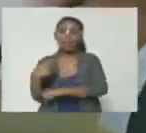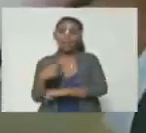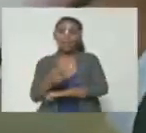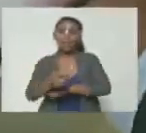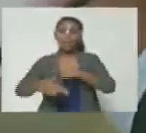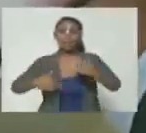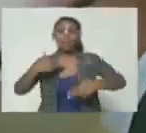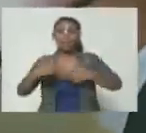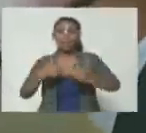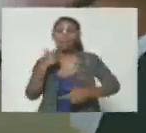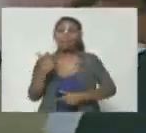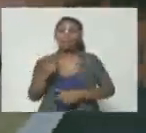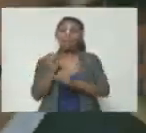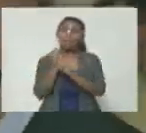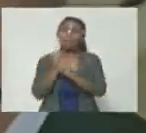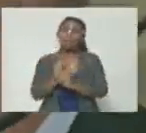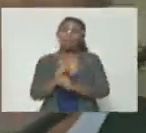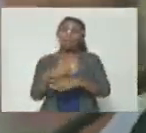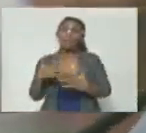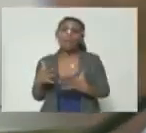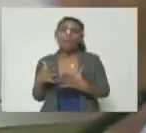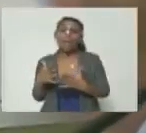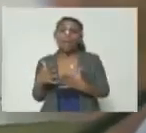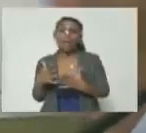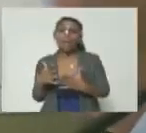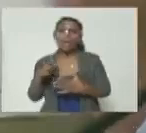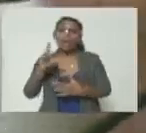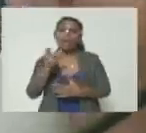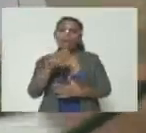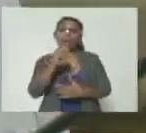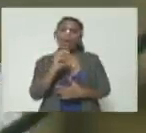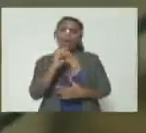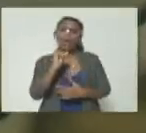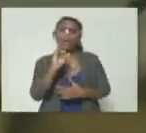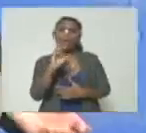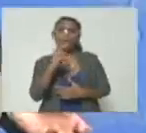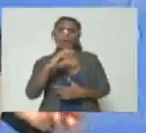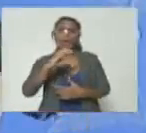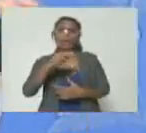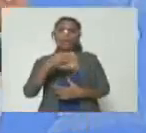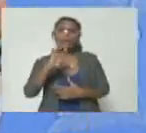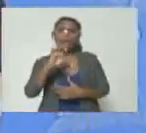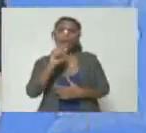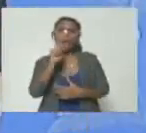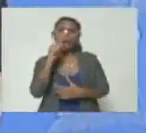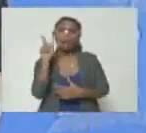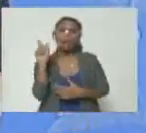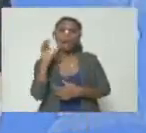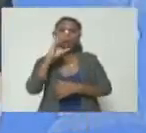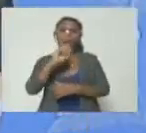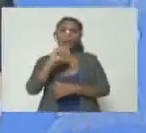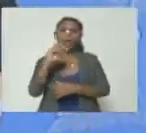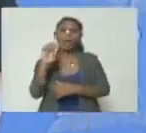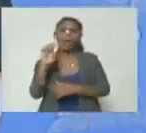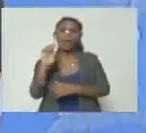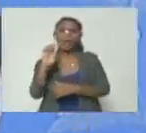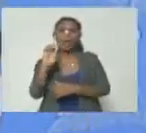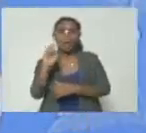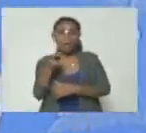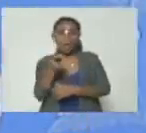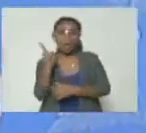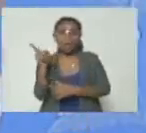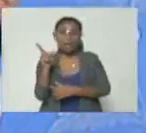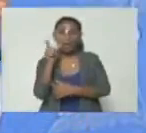me dice que está esperando que Goicochea pase los dulces ¿se acuerdan cuando mostramos las ONG de las que Goicochea